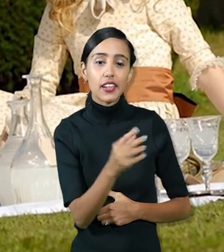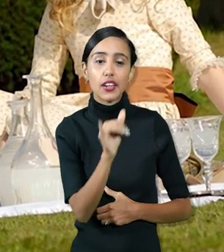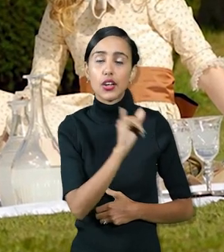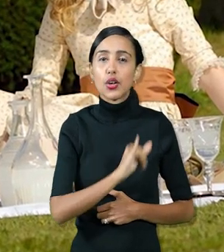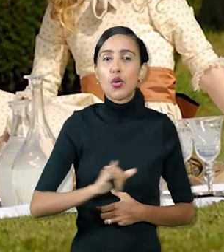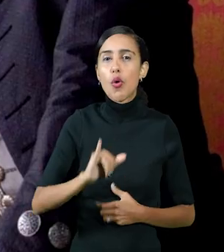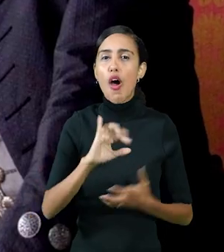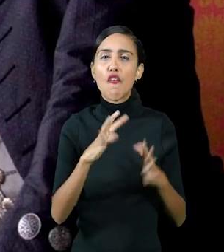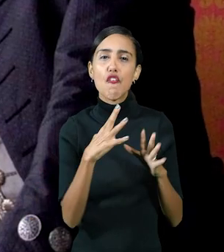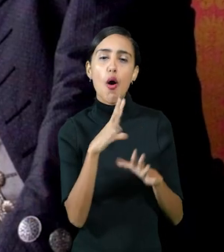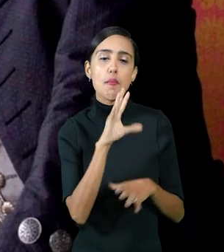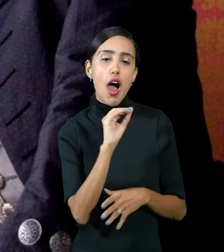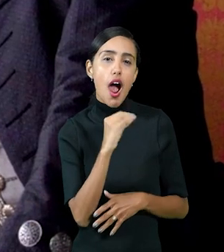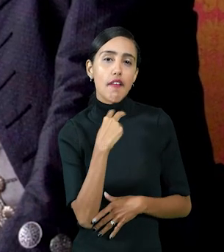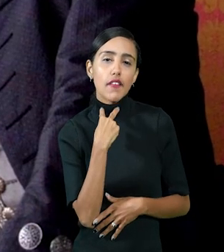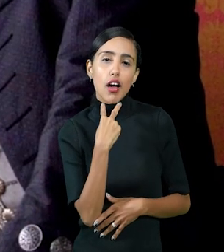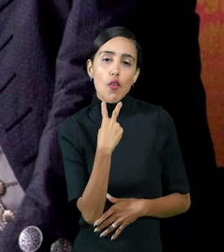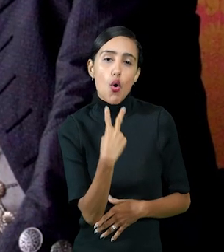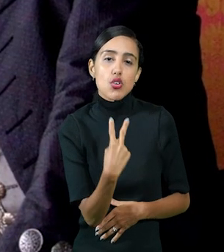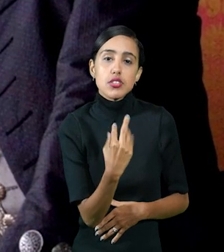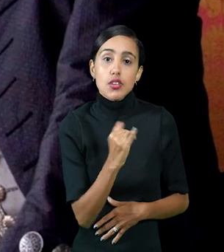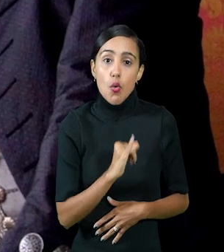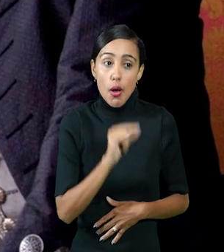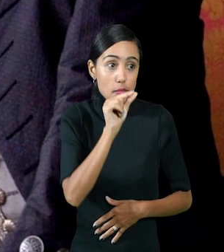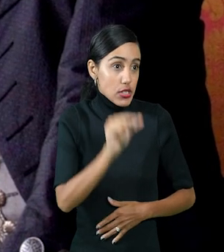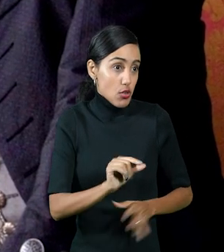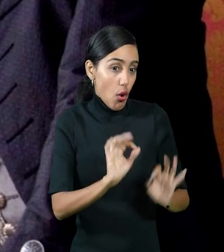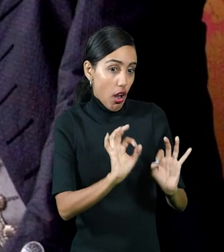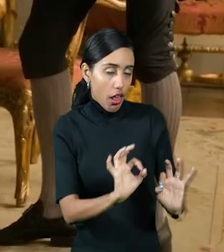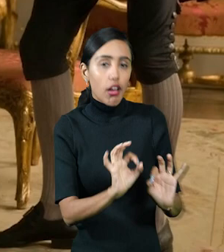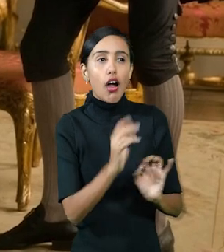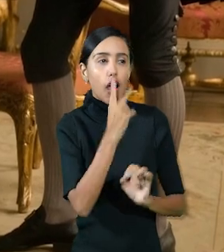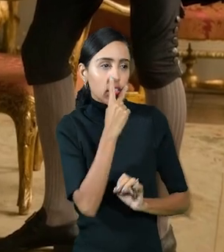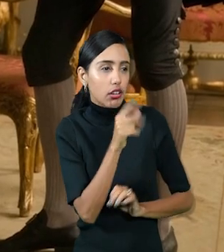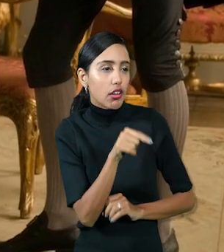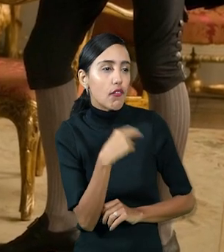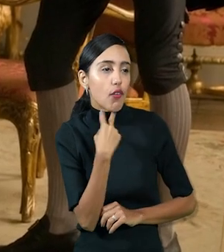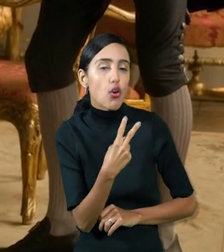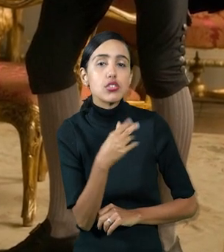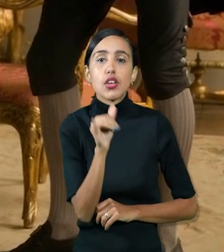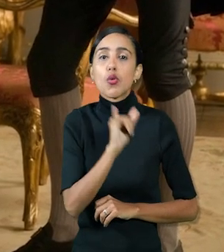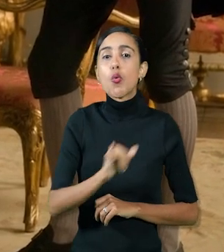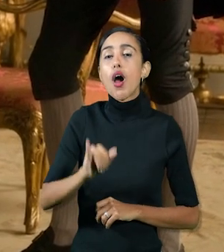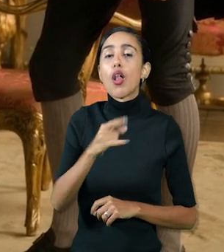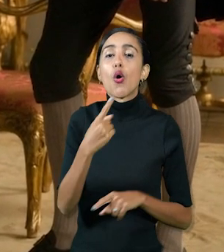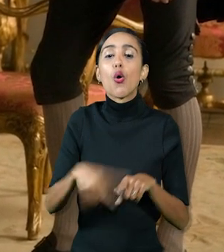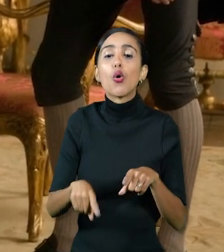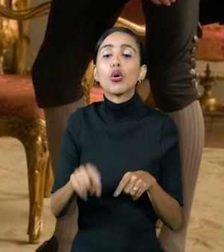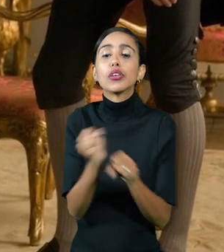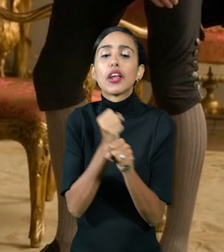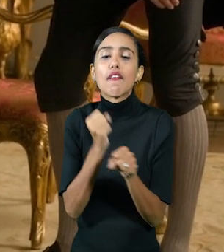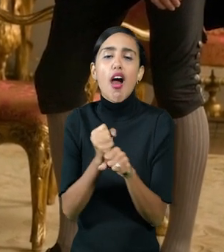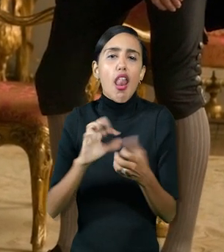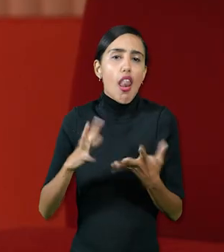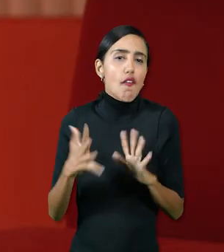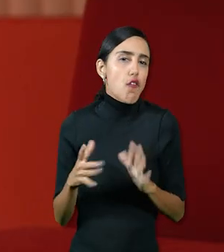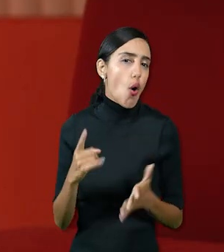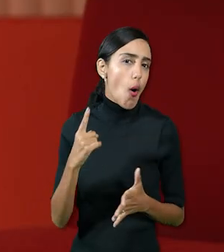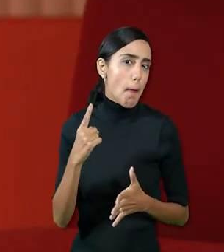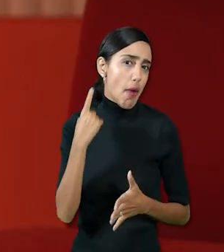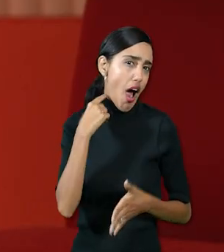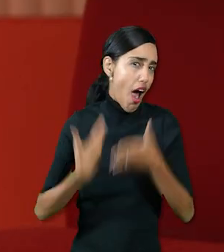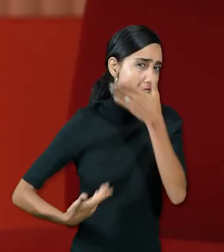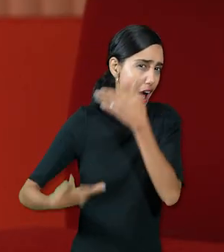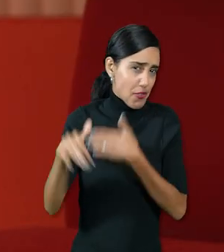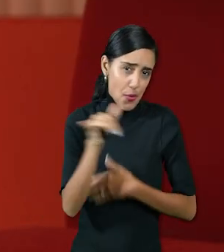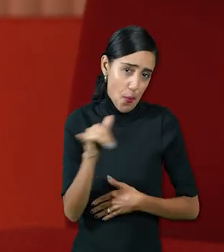el acento de un personaje determinado o de trabajar las maneras y las formas de una época y todas